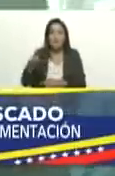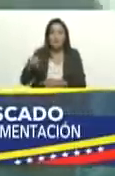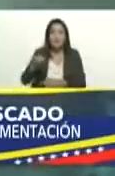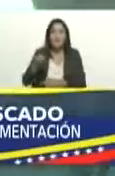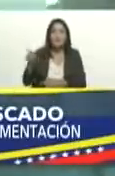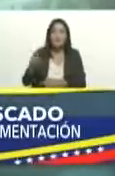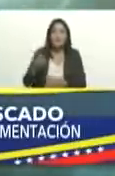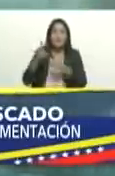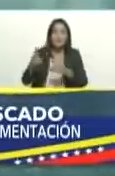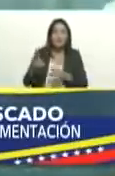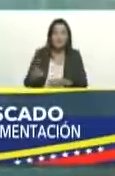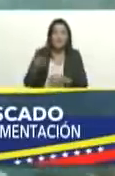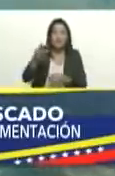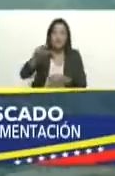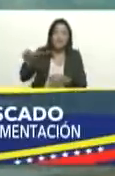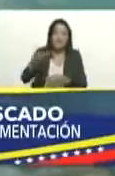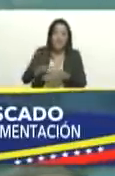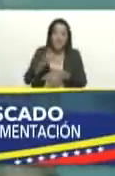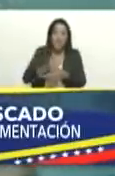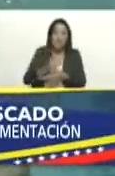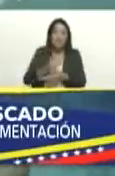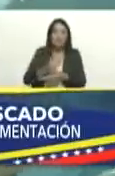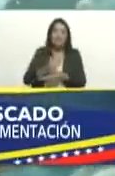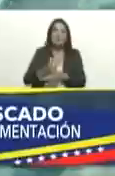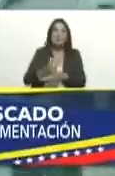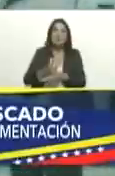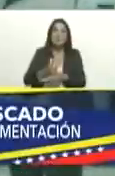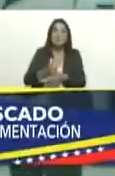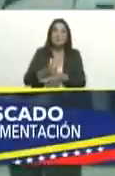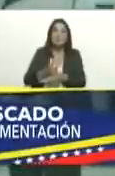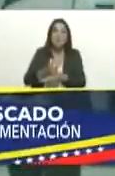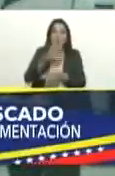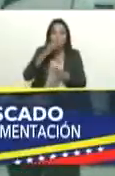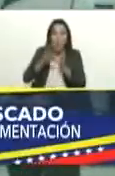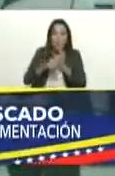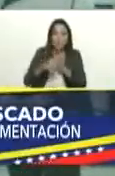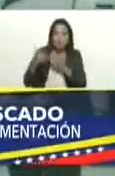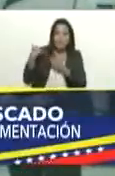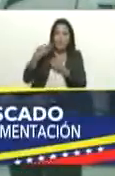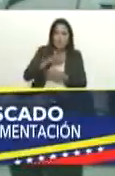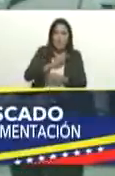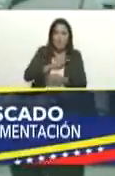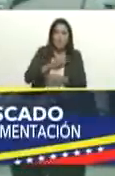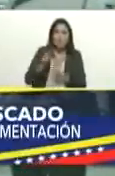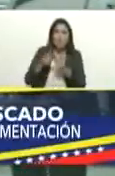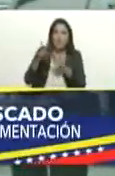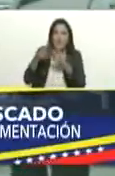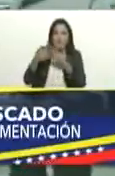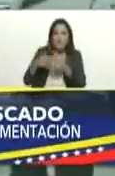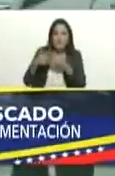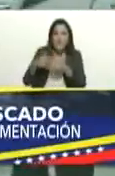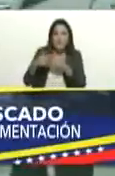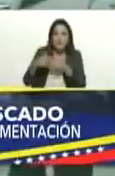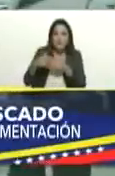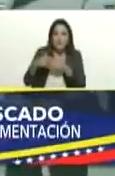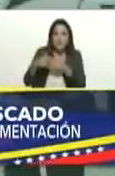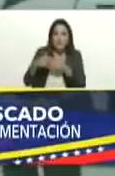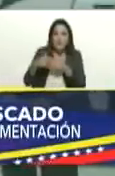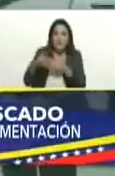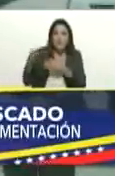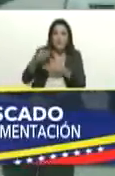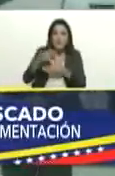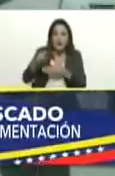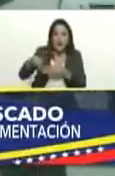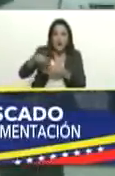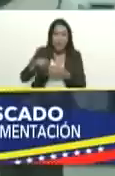preventiva de este bien este bien que se encarga pues de procesar todo el pescado que llega